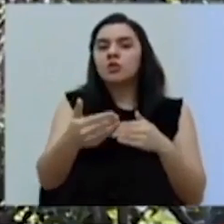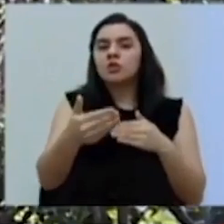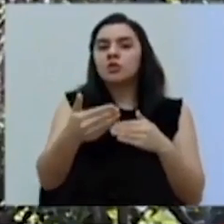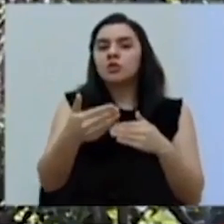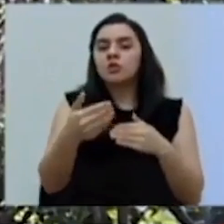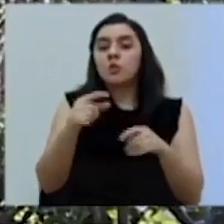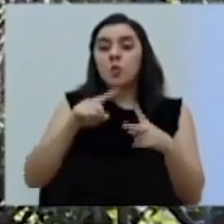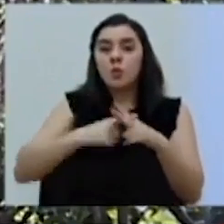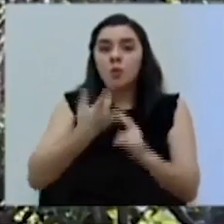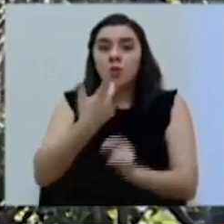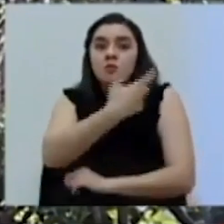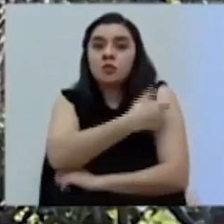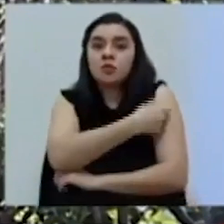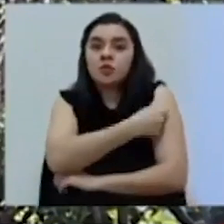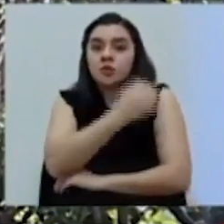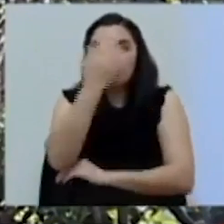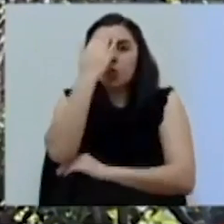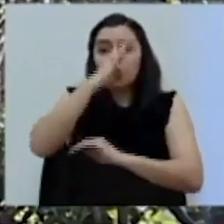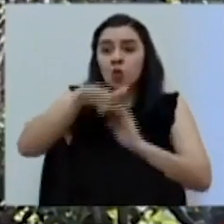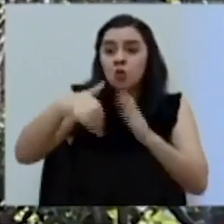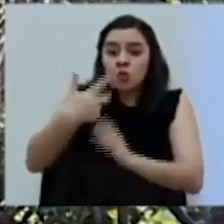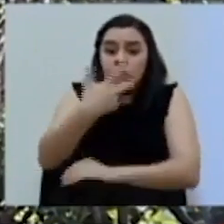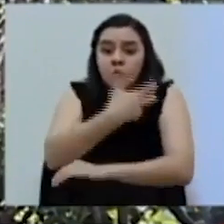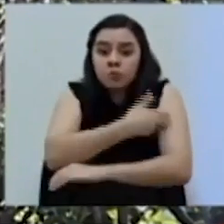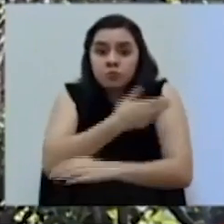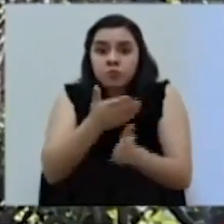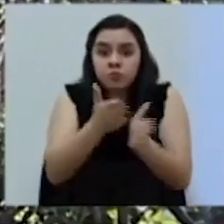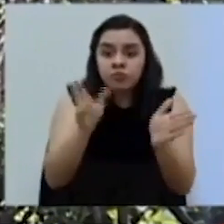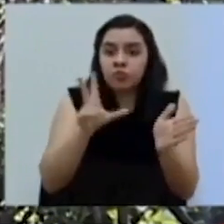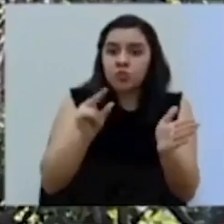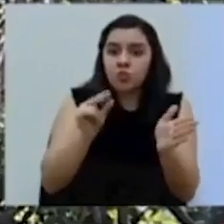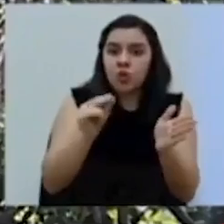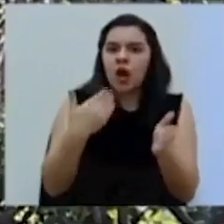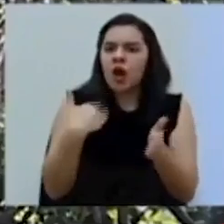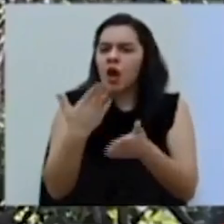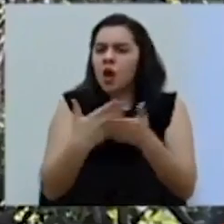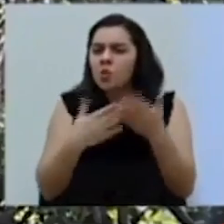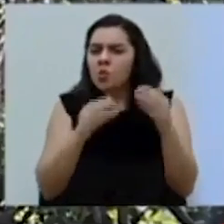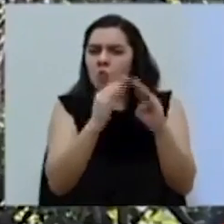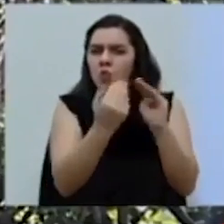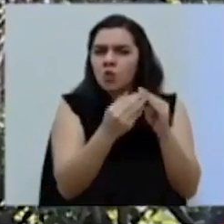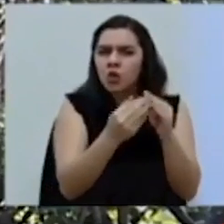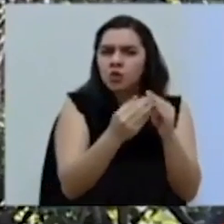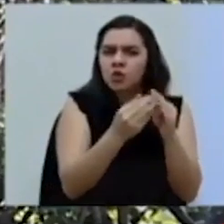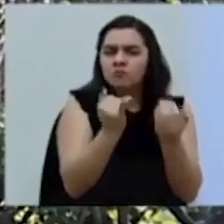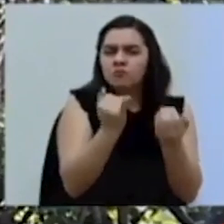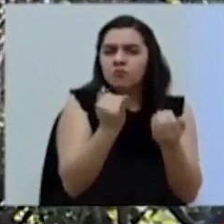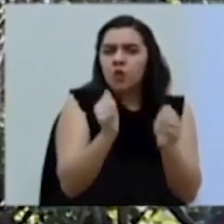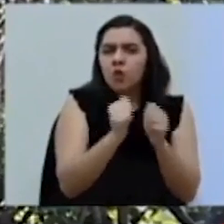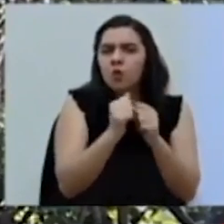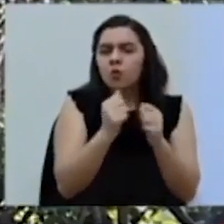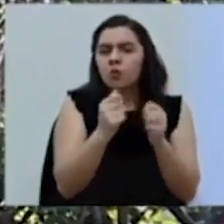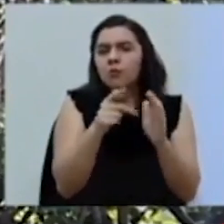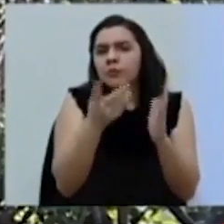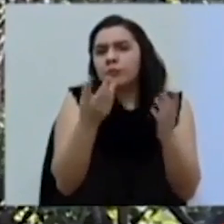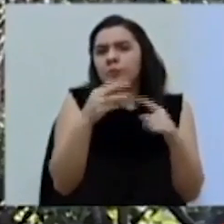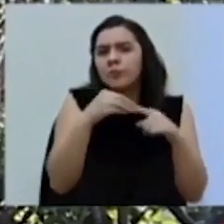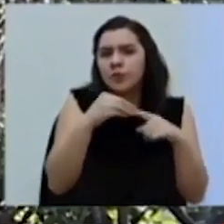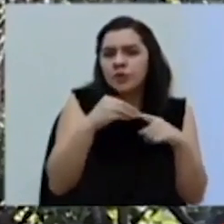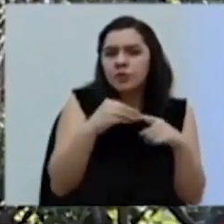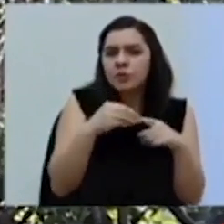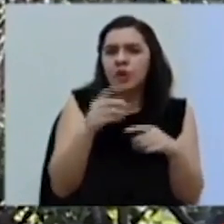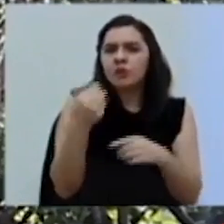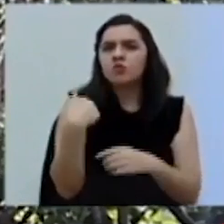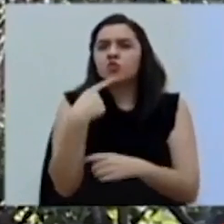la vacunación, sabemos que no todas las dosis van a estar disponibles. Hay un grupo de población prioritaria. Ustedes habían anunciado adultos mayores, personal de salud, pero